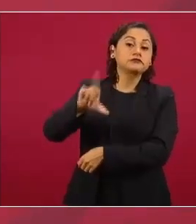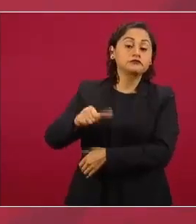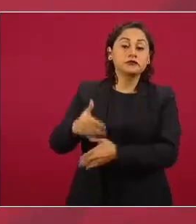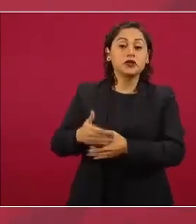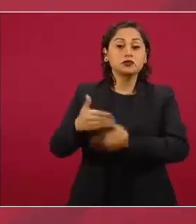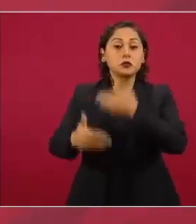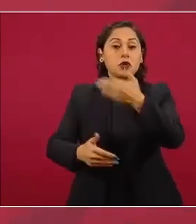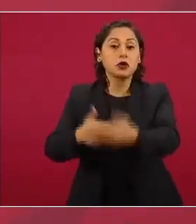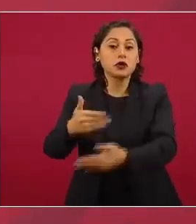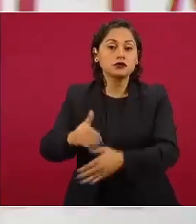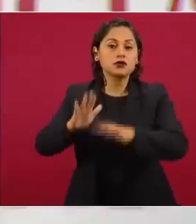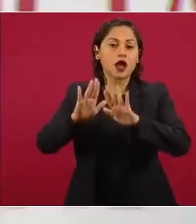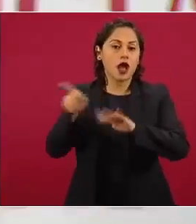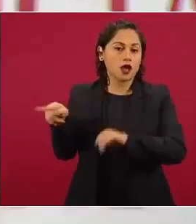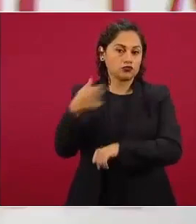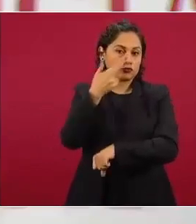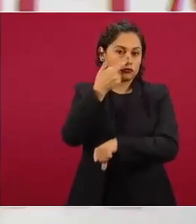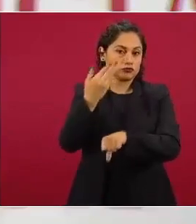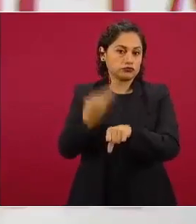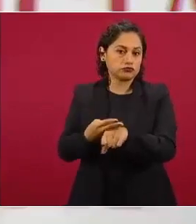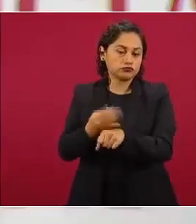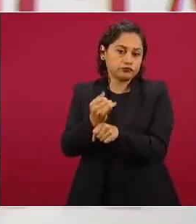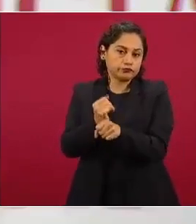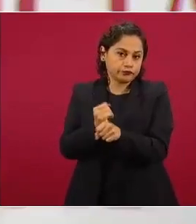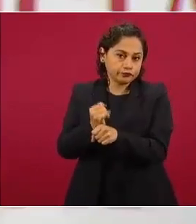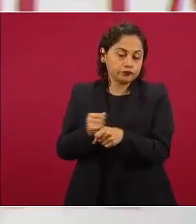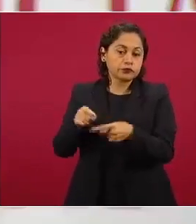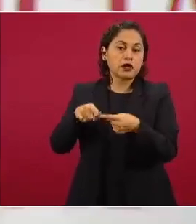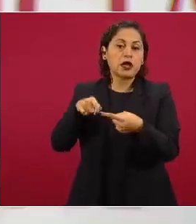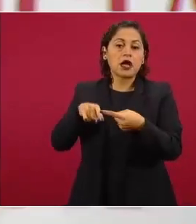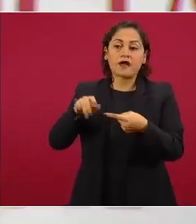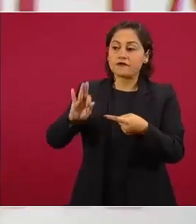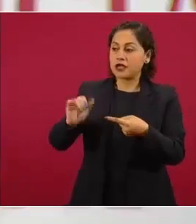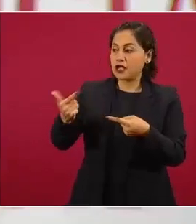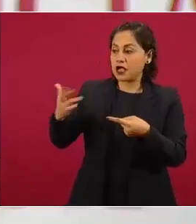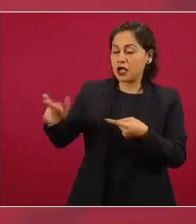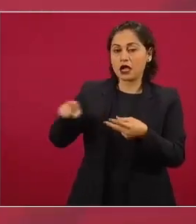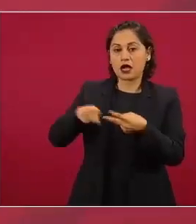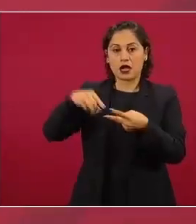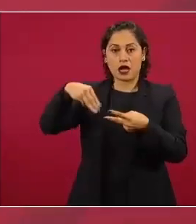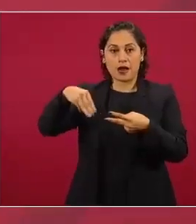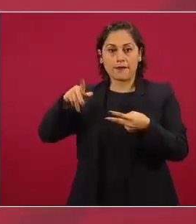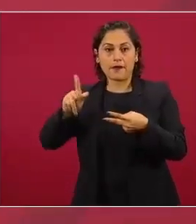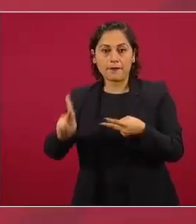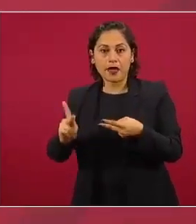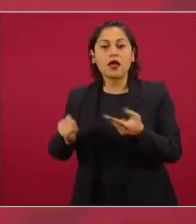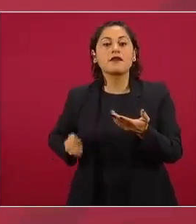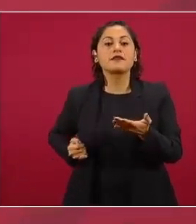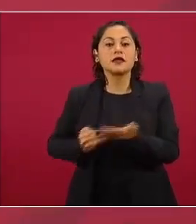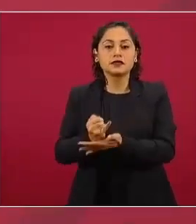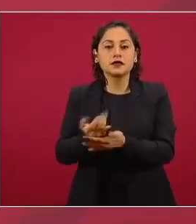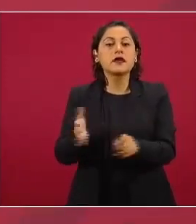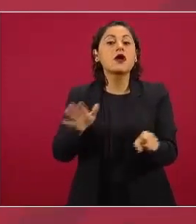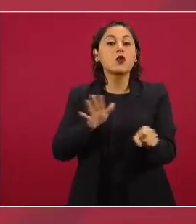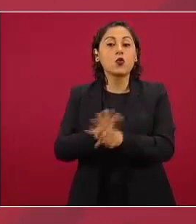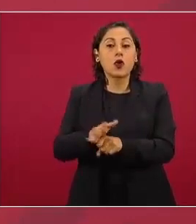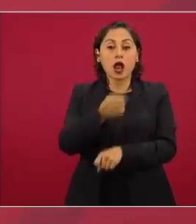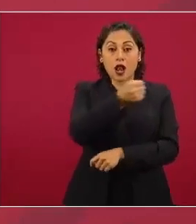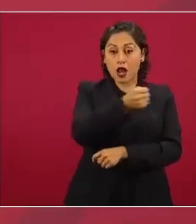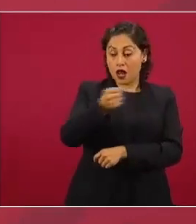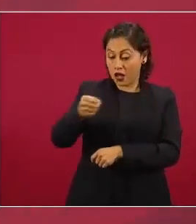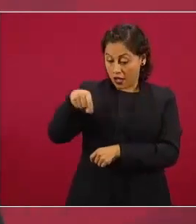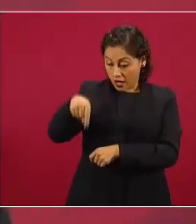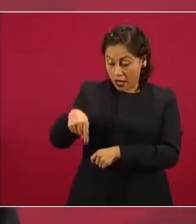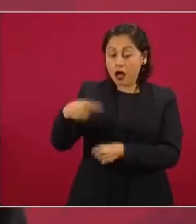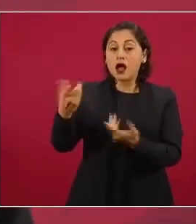Fiscalía General de la República al Ministerio Público definir los pasos procesales que van a seguir